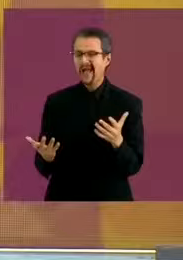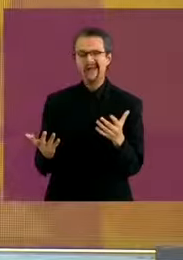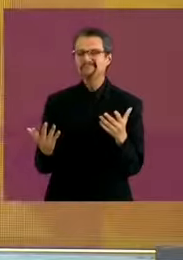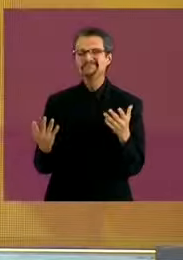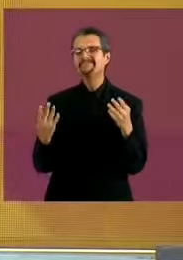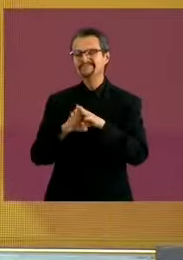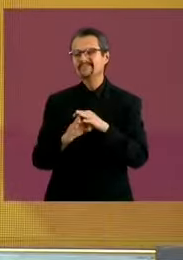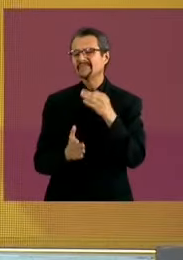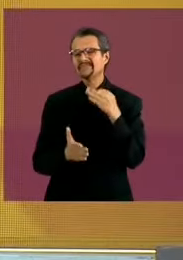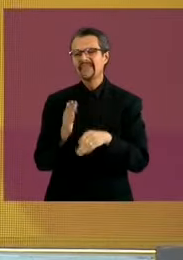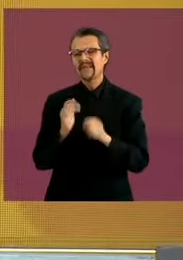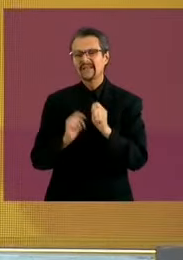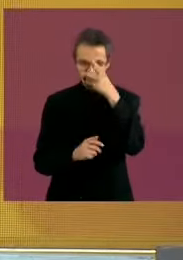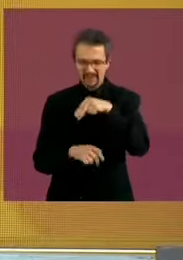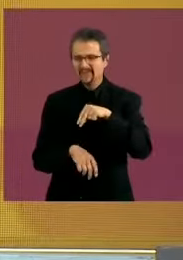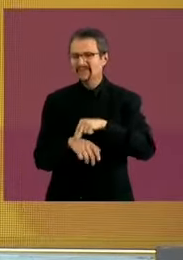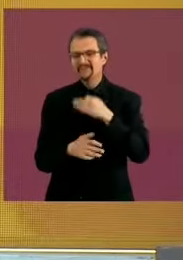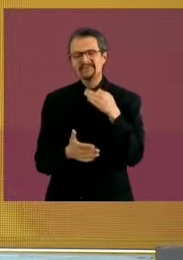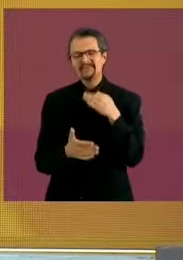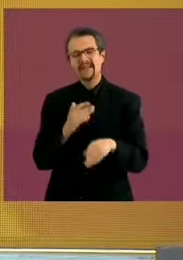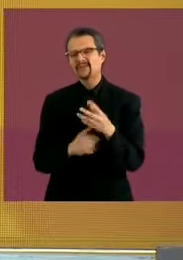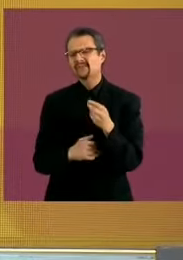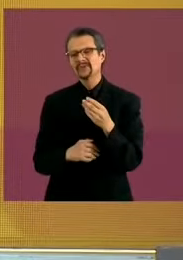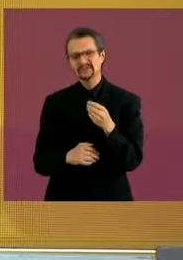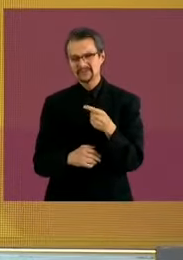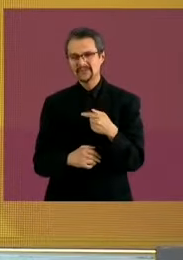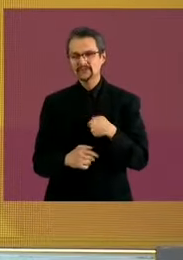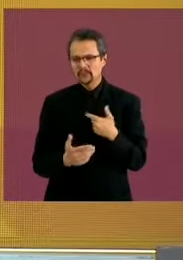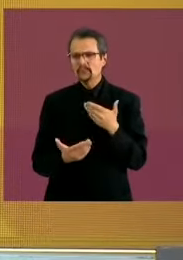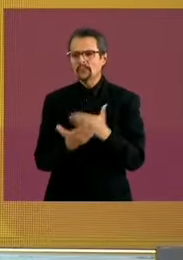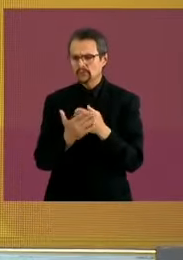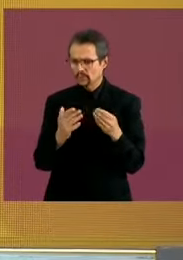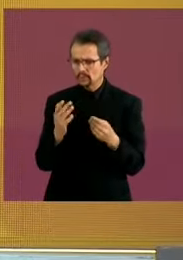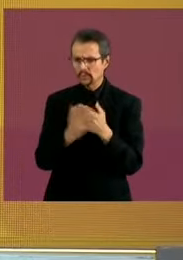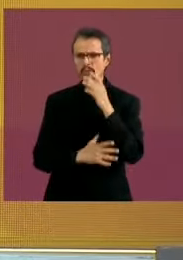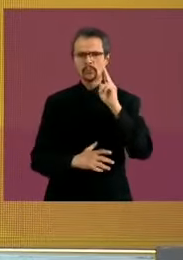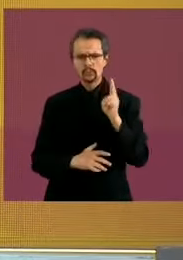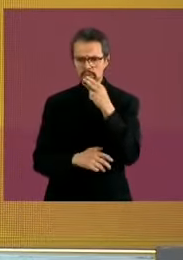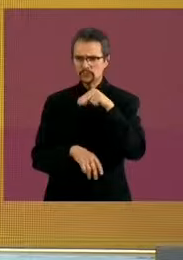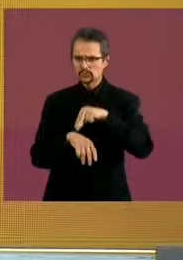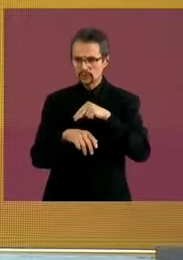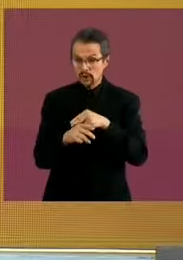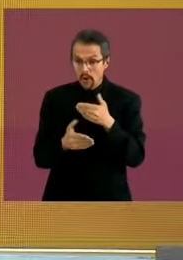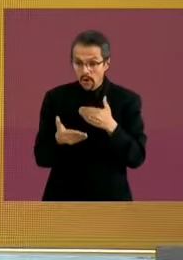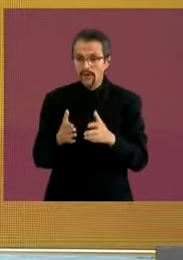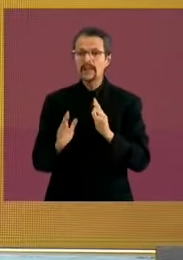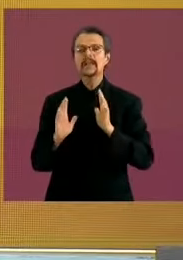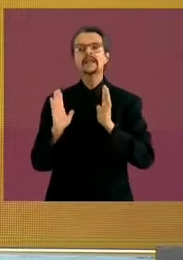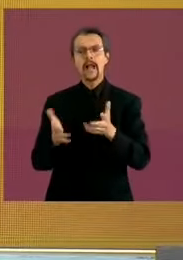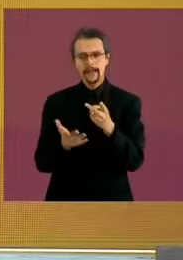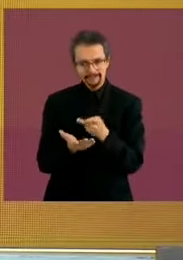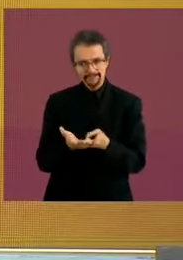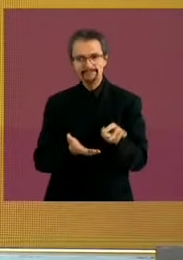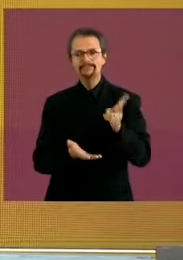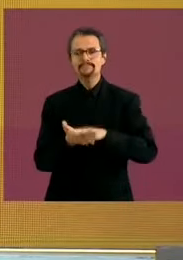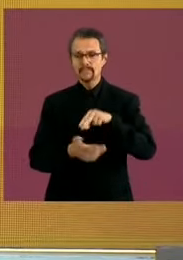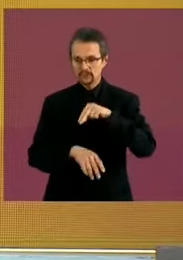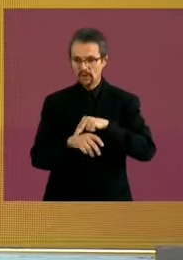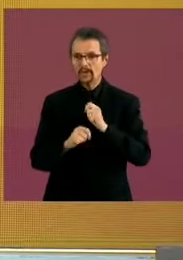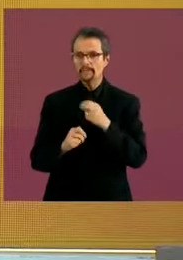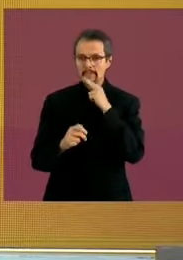el país. Por eso estamos planteando abrirlos más. De hecho, ahora ya hay el doble de lo que había en 2018